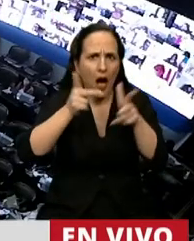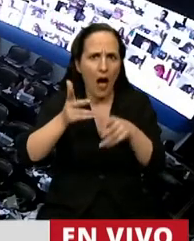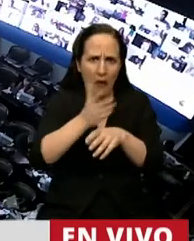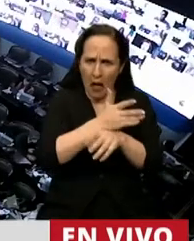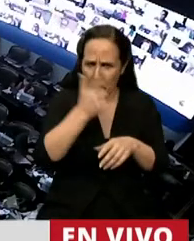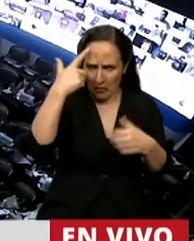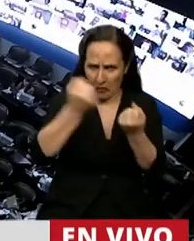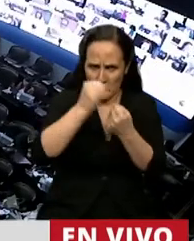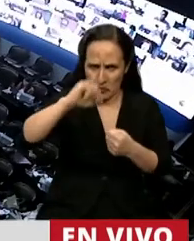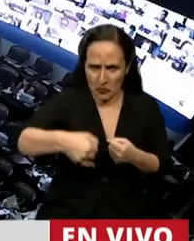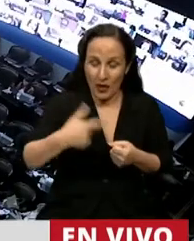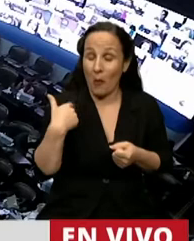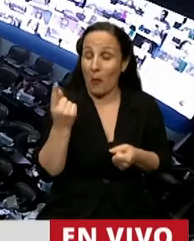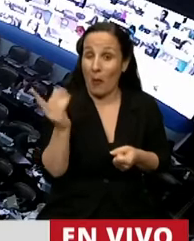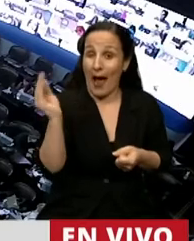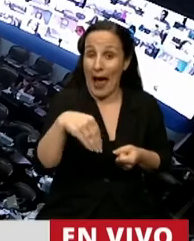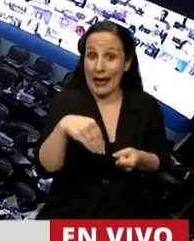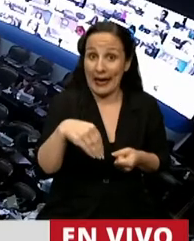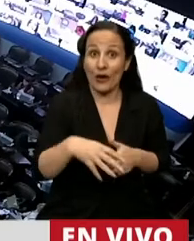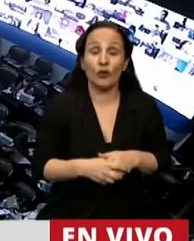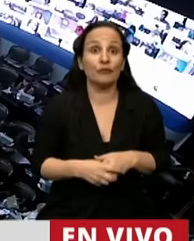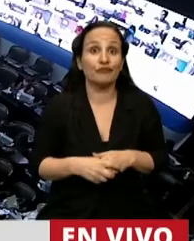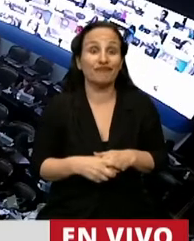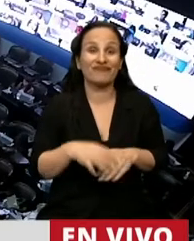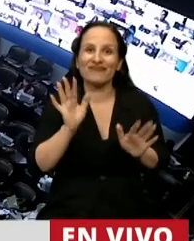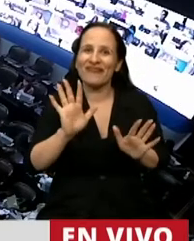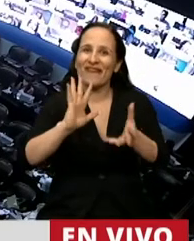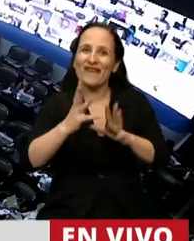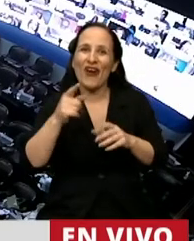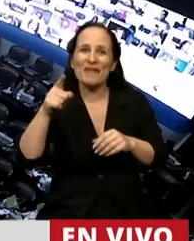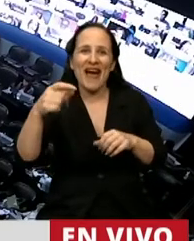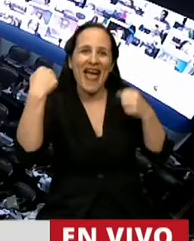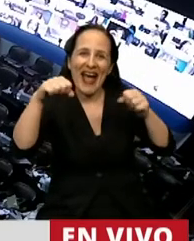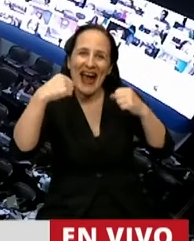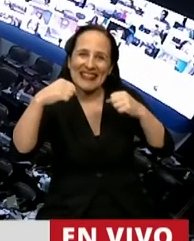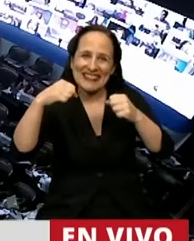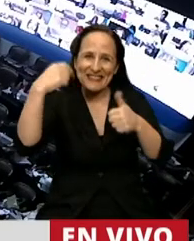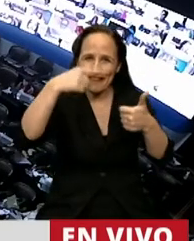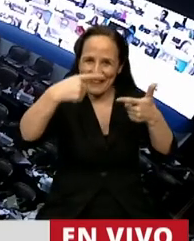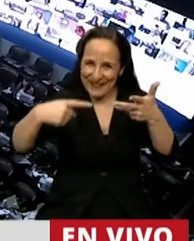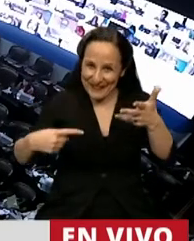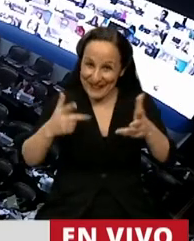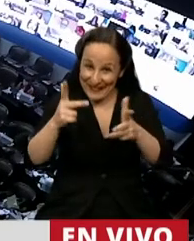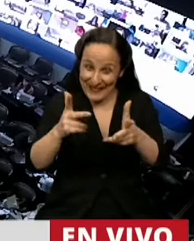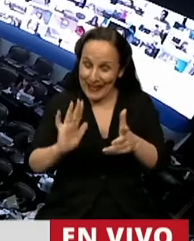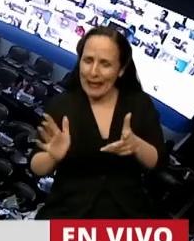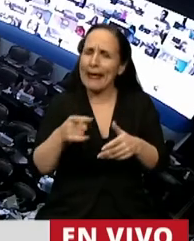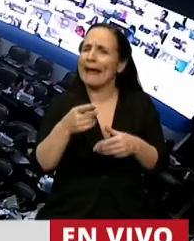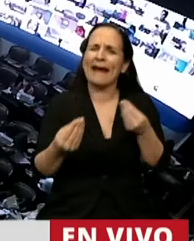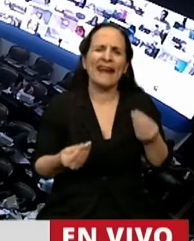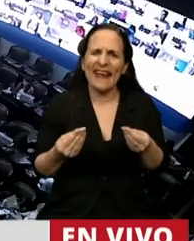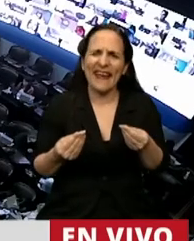agregar que este tipo de ejercicios combinados son como la culminación de lo que es